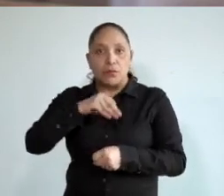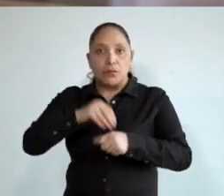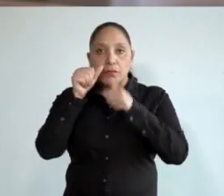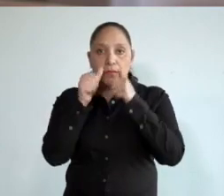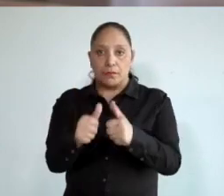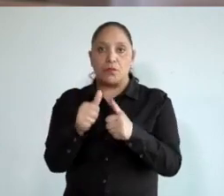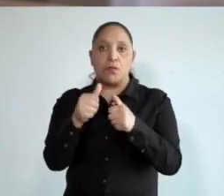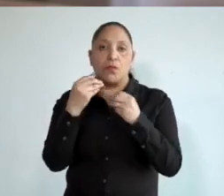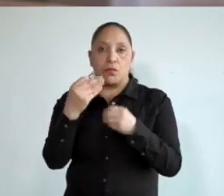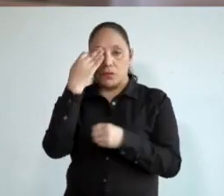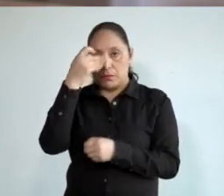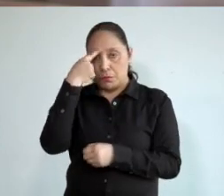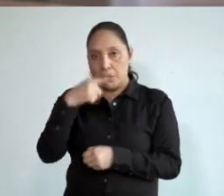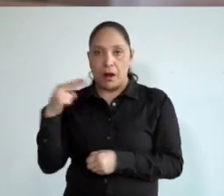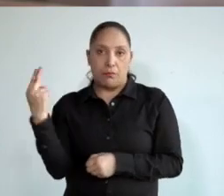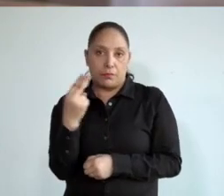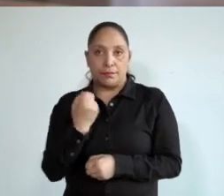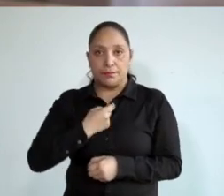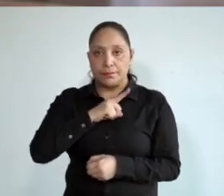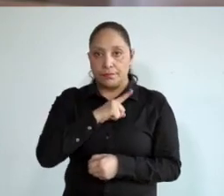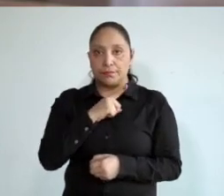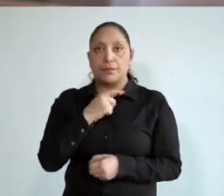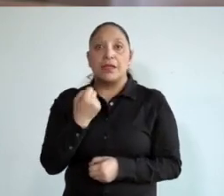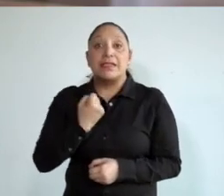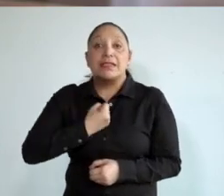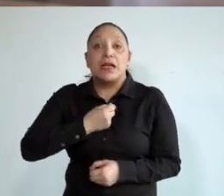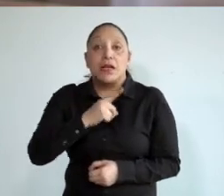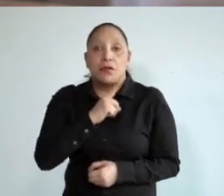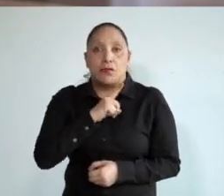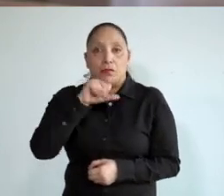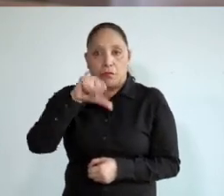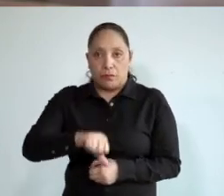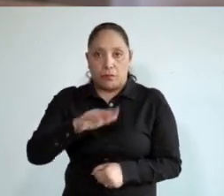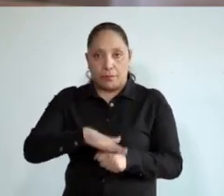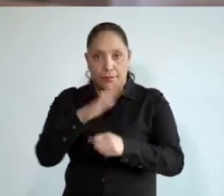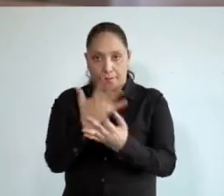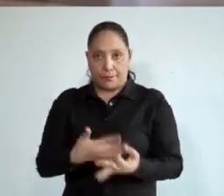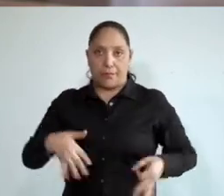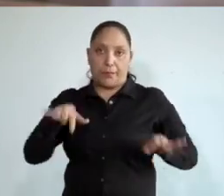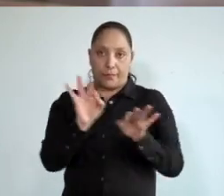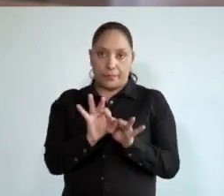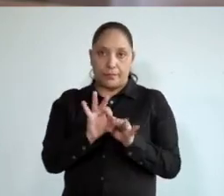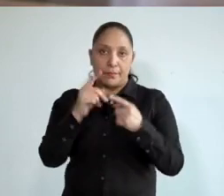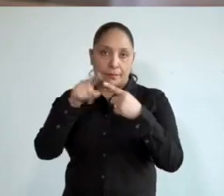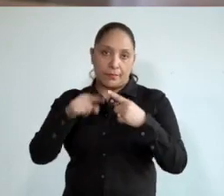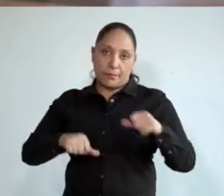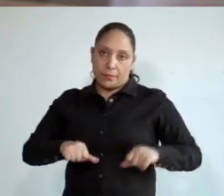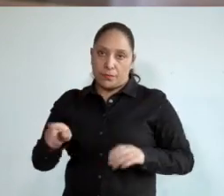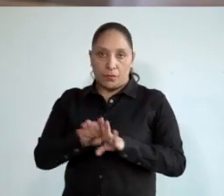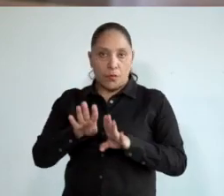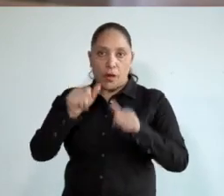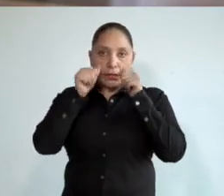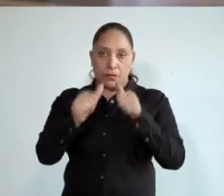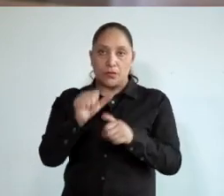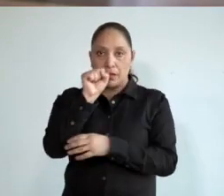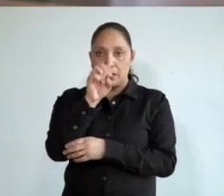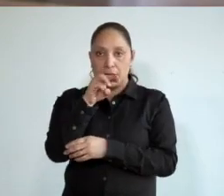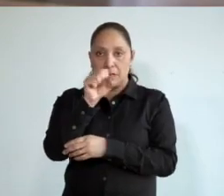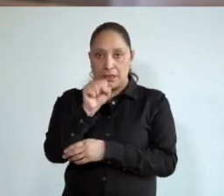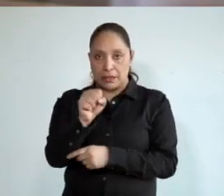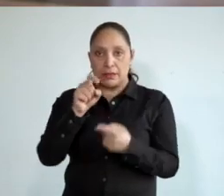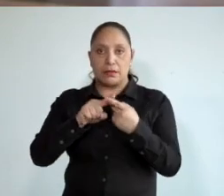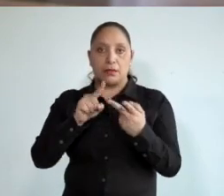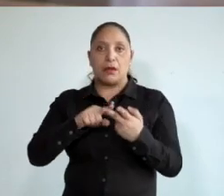atender la emergencia sanitaria, a la salud, que hoy es la prioridad. Desde acciones como la atención a través del